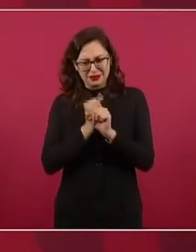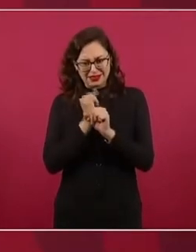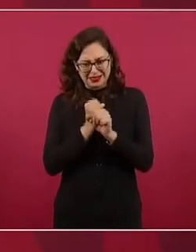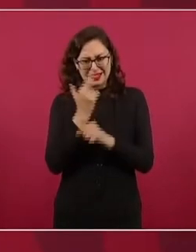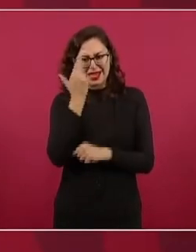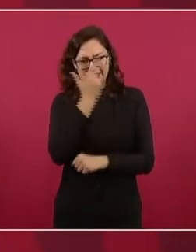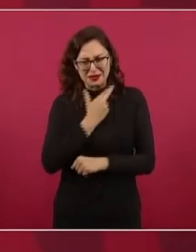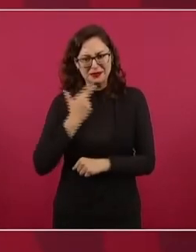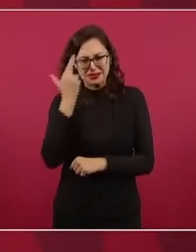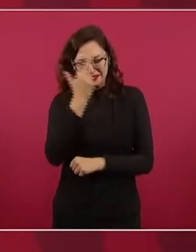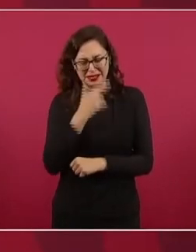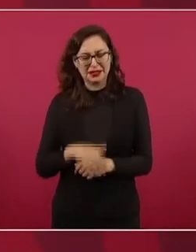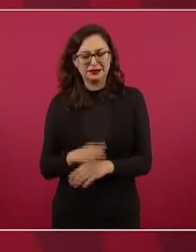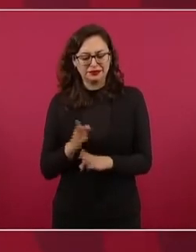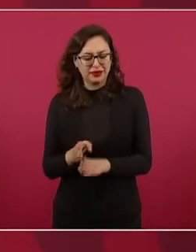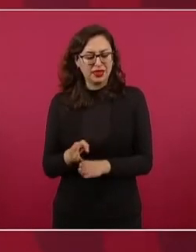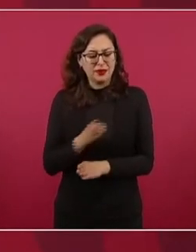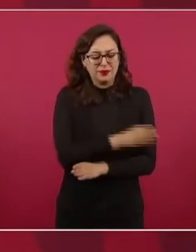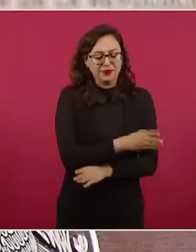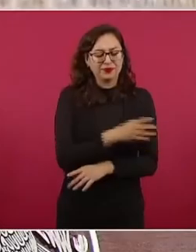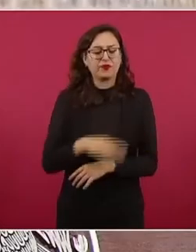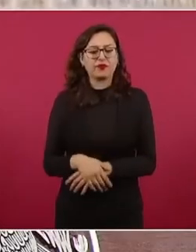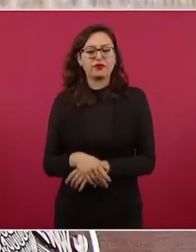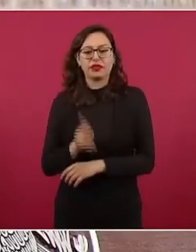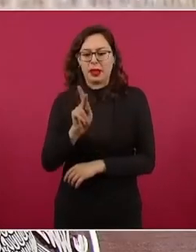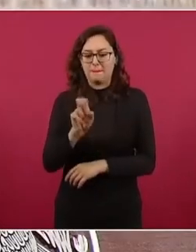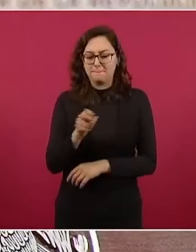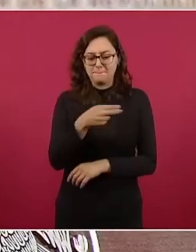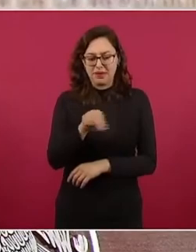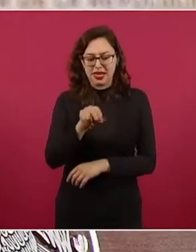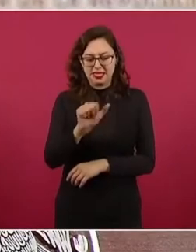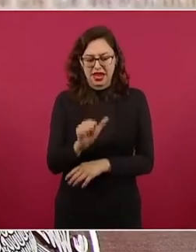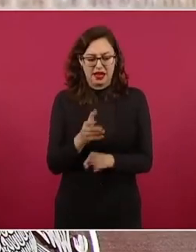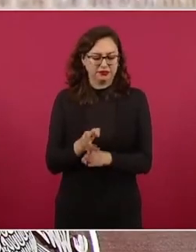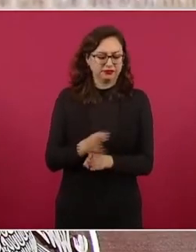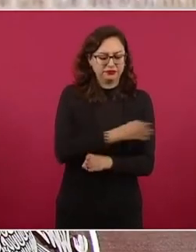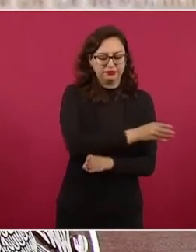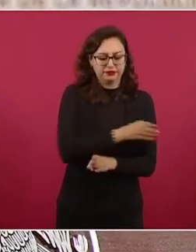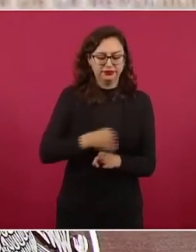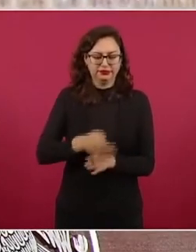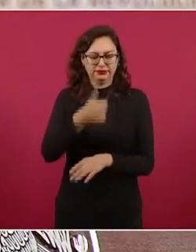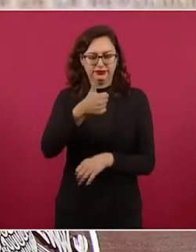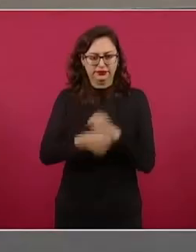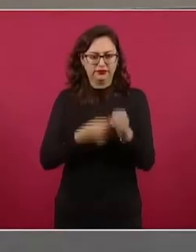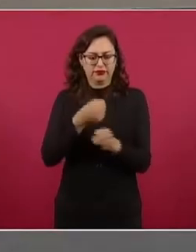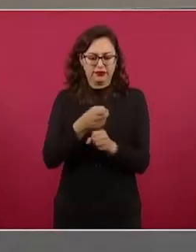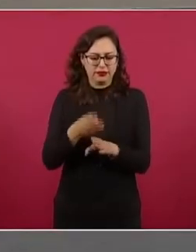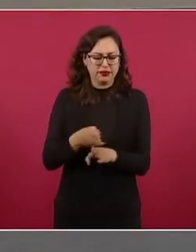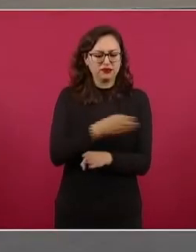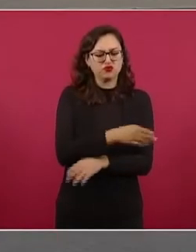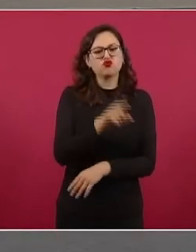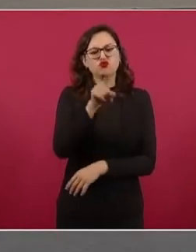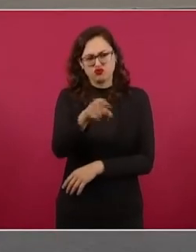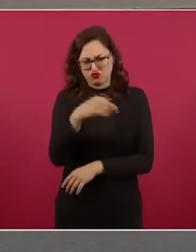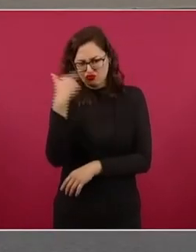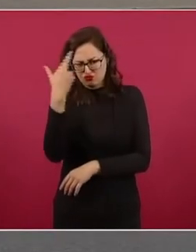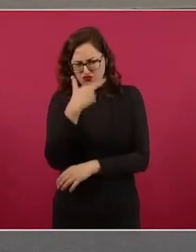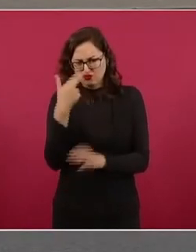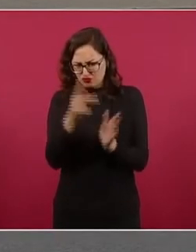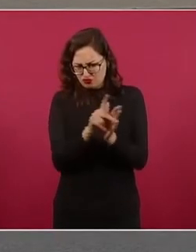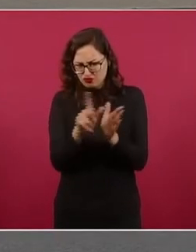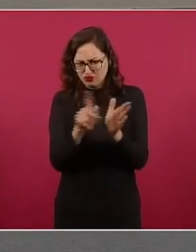el sexenio pasado el universal o el reforma, revísalos